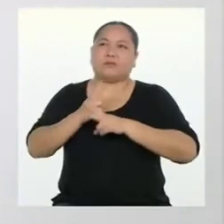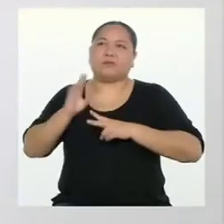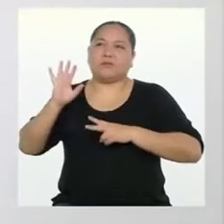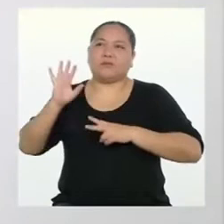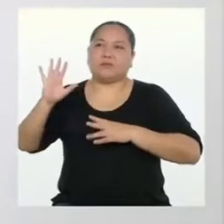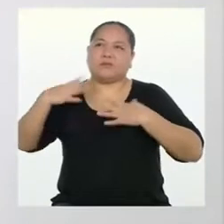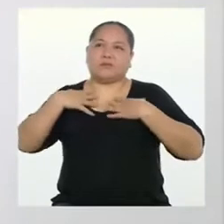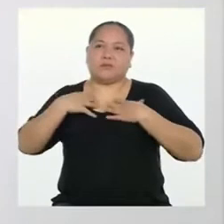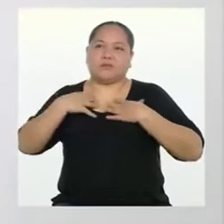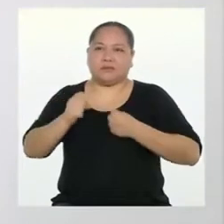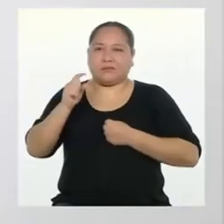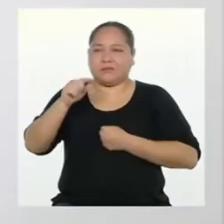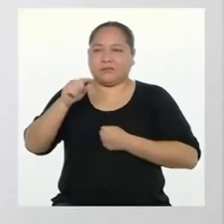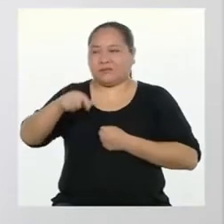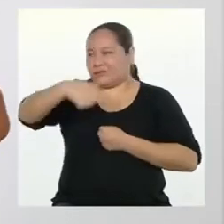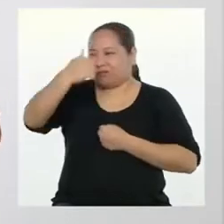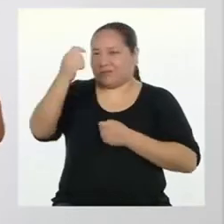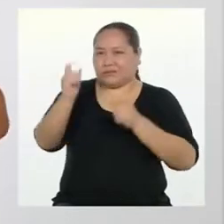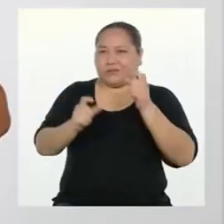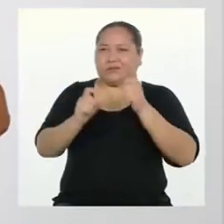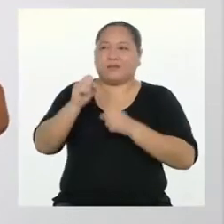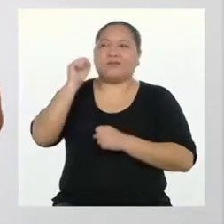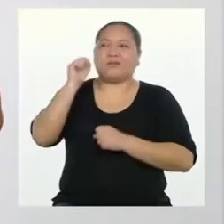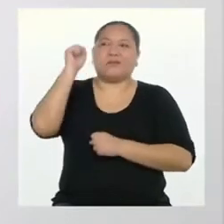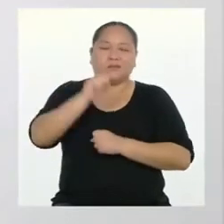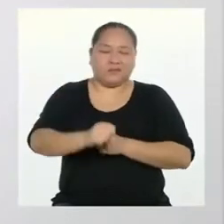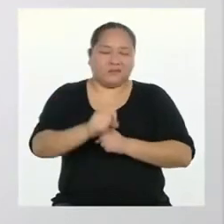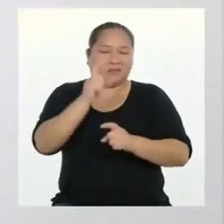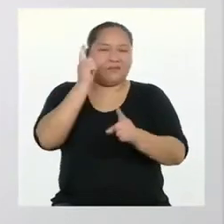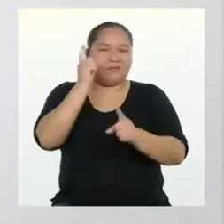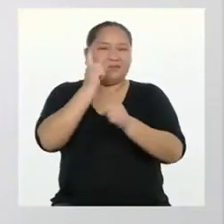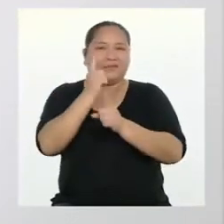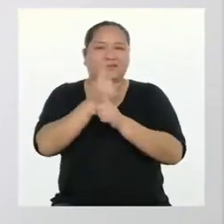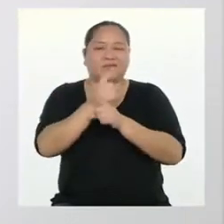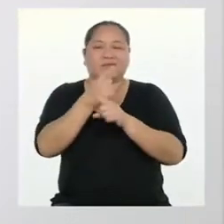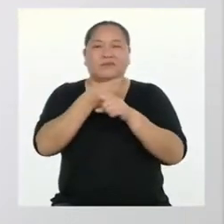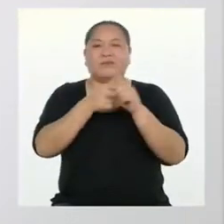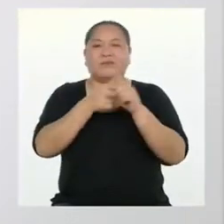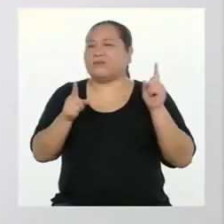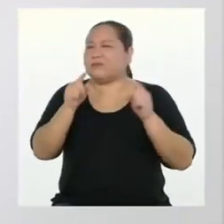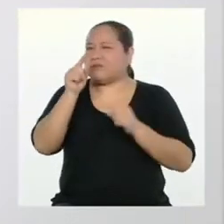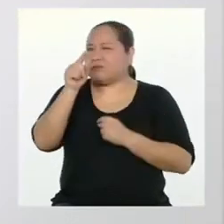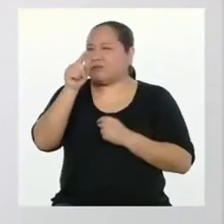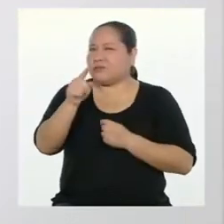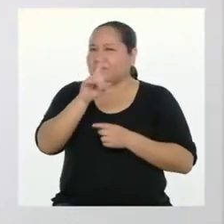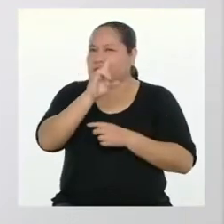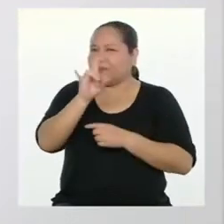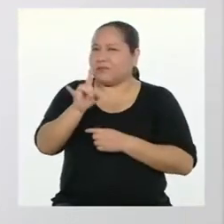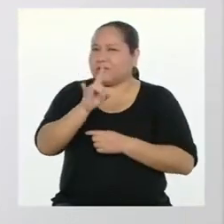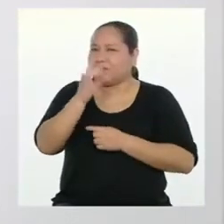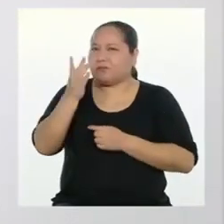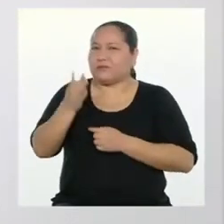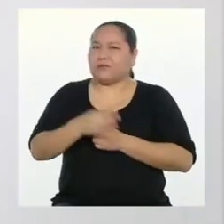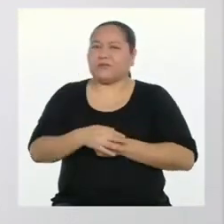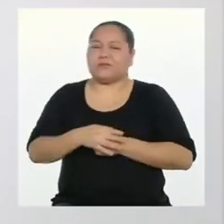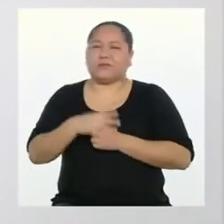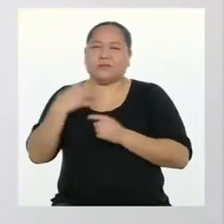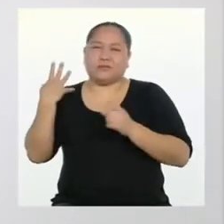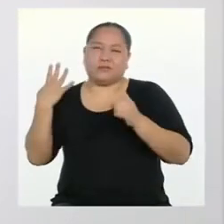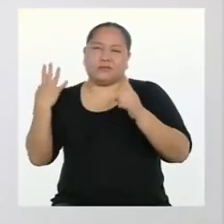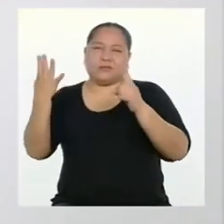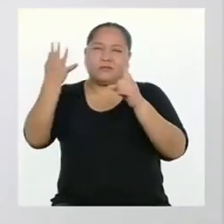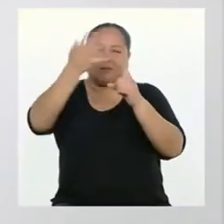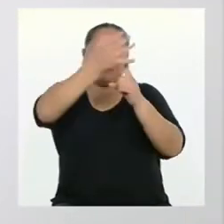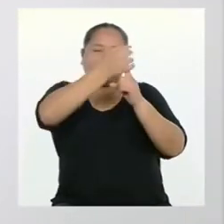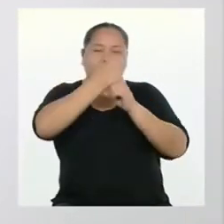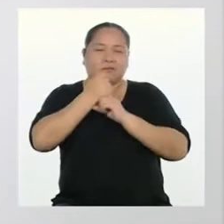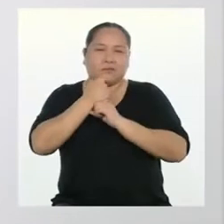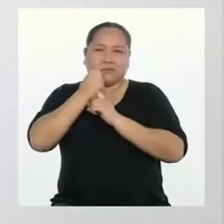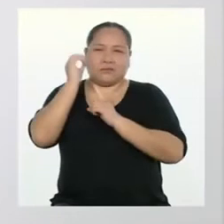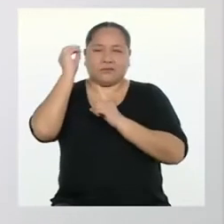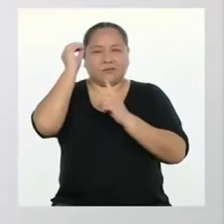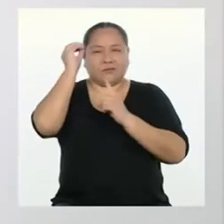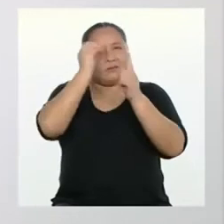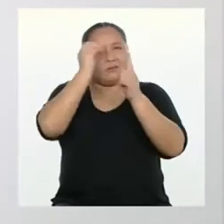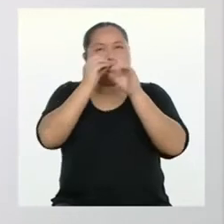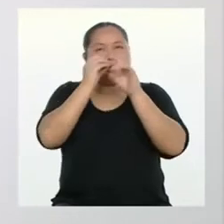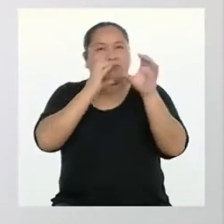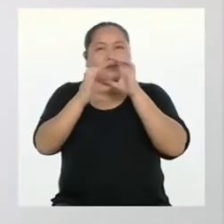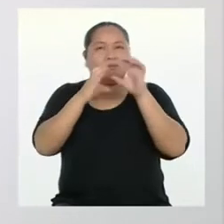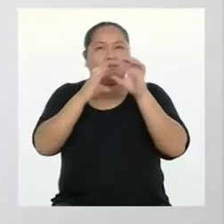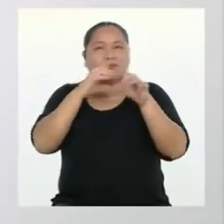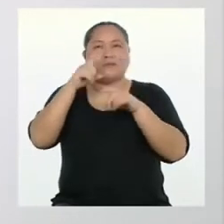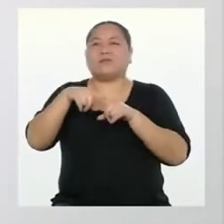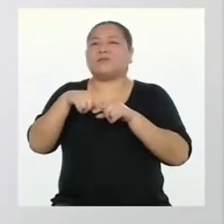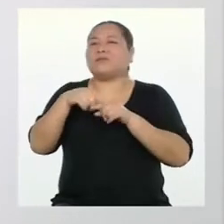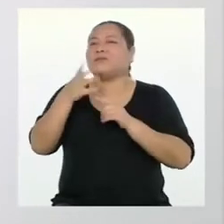los demás. Así es. Pero más allá del medio que usemos, alcanzar el propósito comunicativo